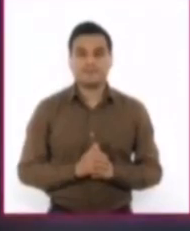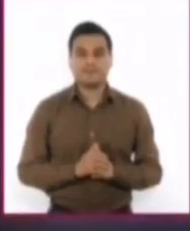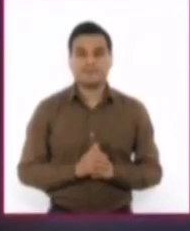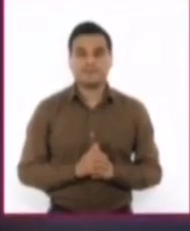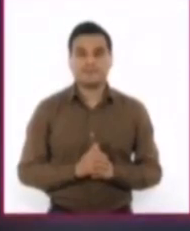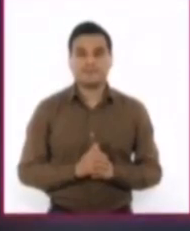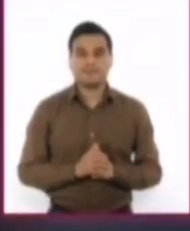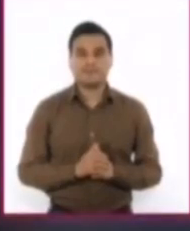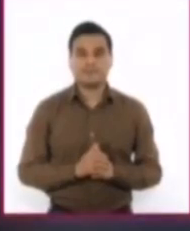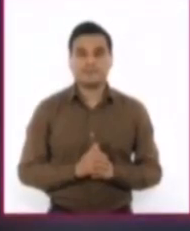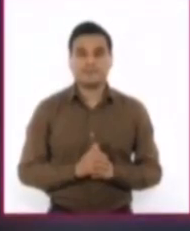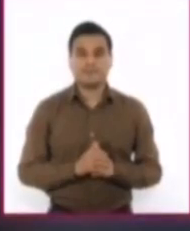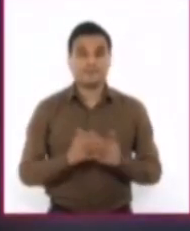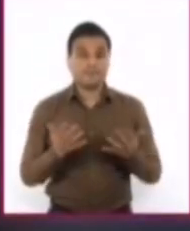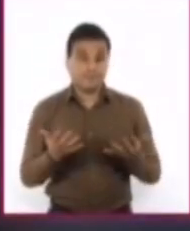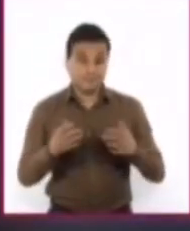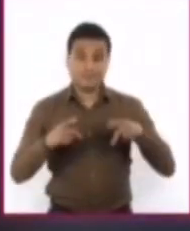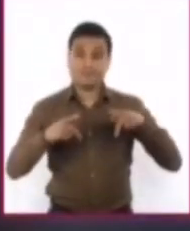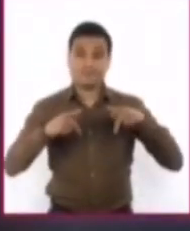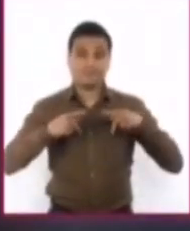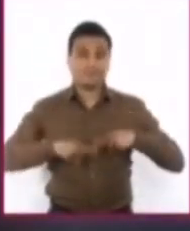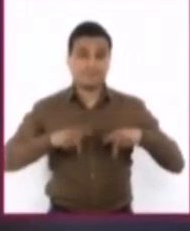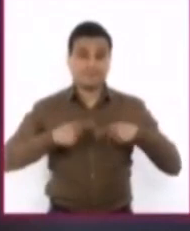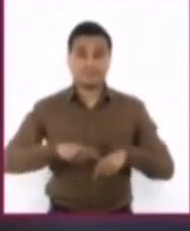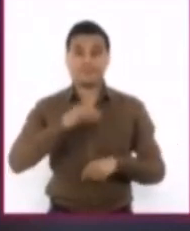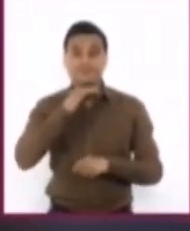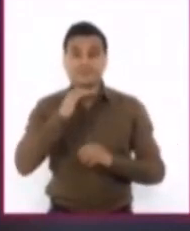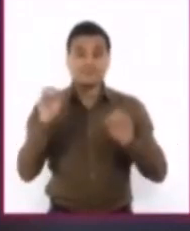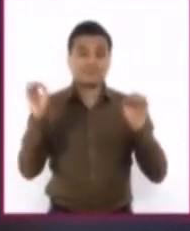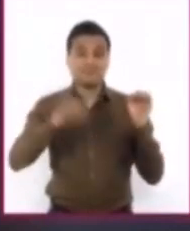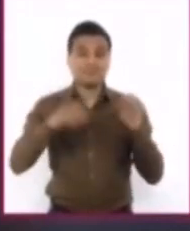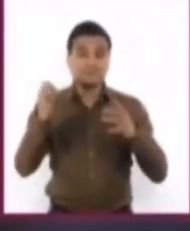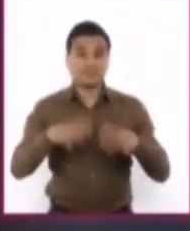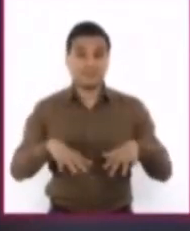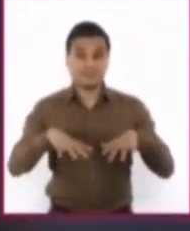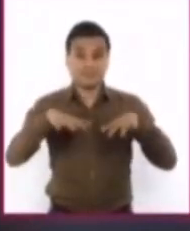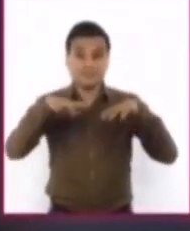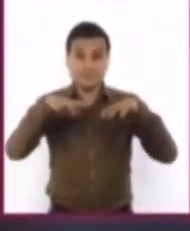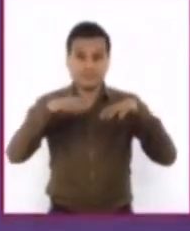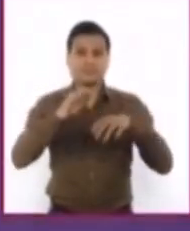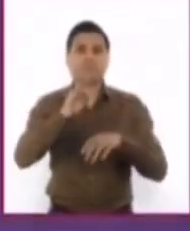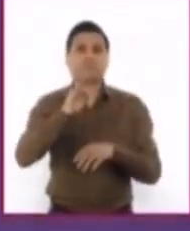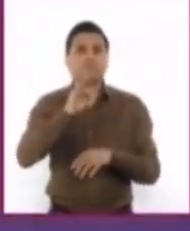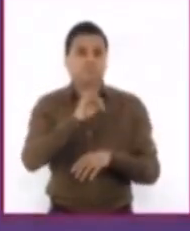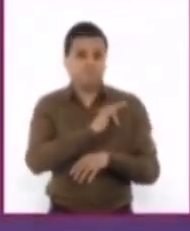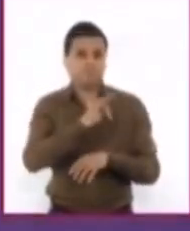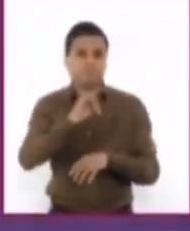Pese a que generamos mucha basura, se puede reciclar la mayoría de ella.